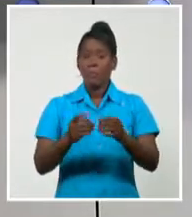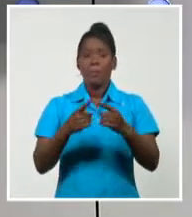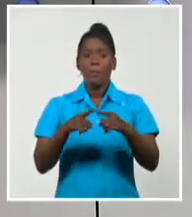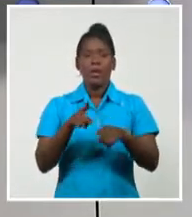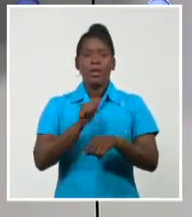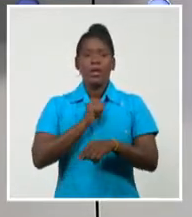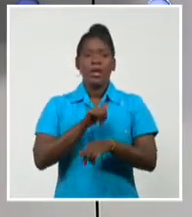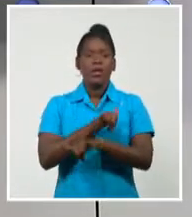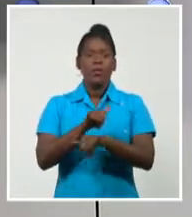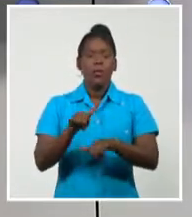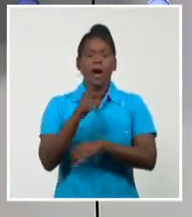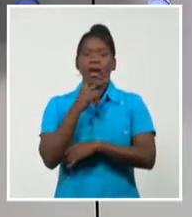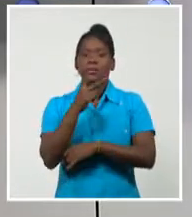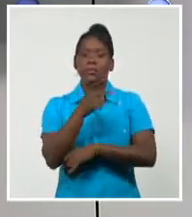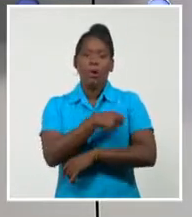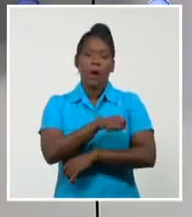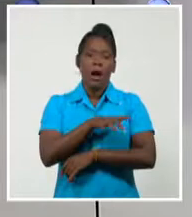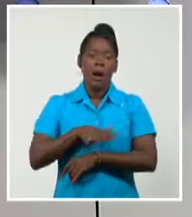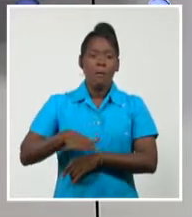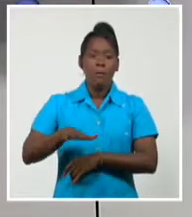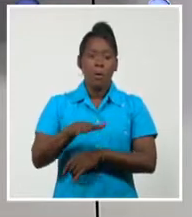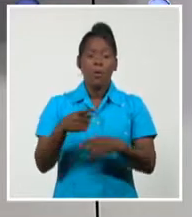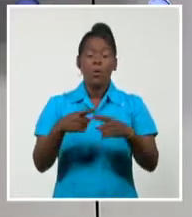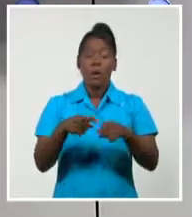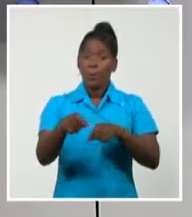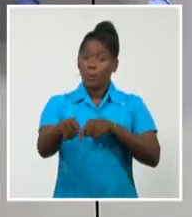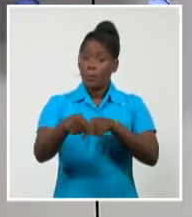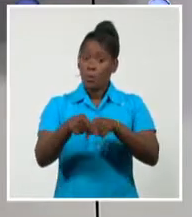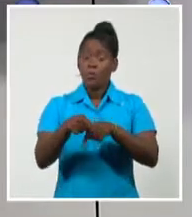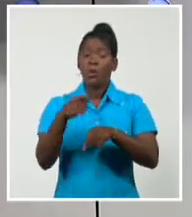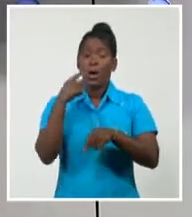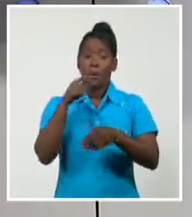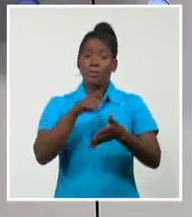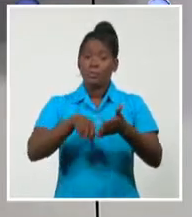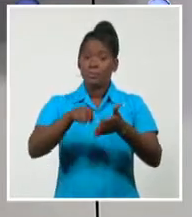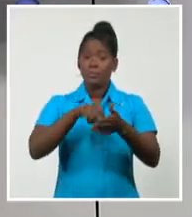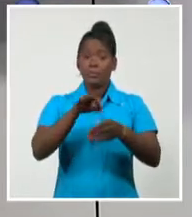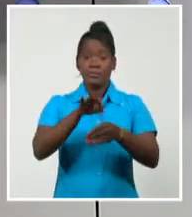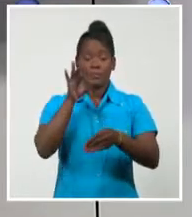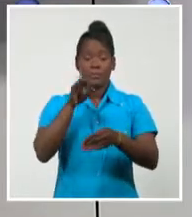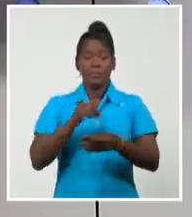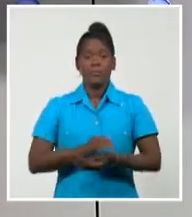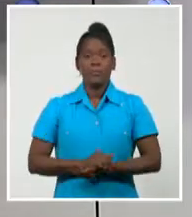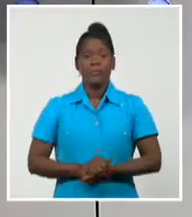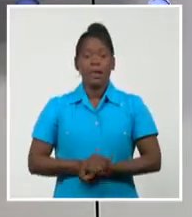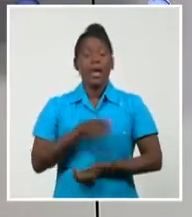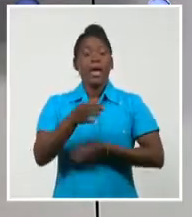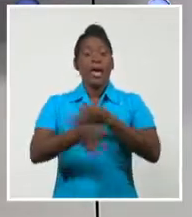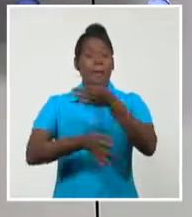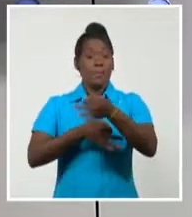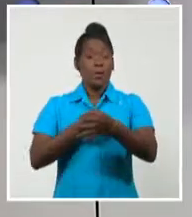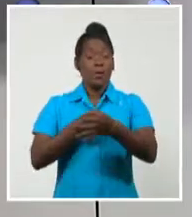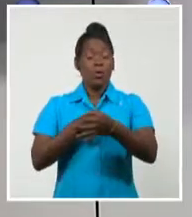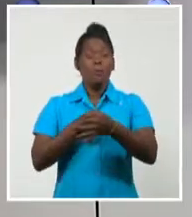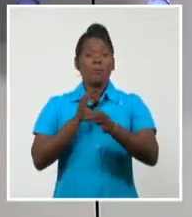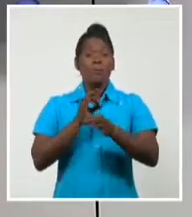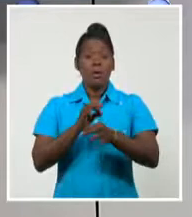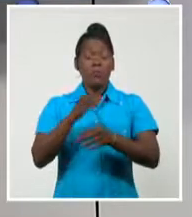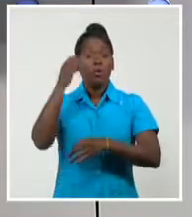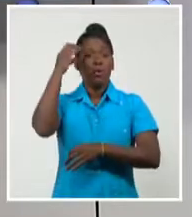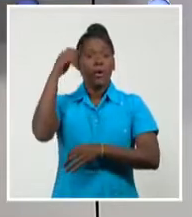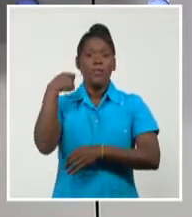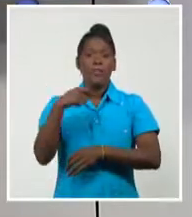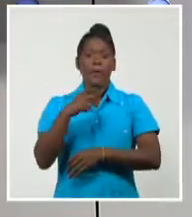puesta en garantizar el proceso electoral del próximo año. También dejó claro que el nuevo gobierno debe escuchar a los miles de jóvenes